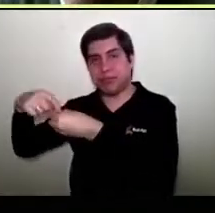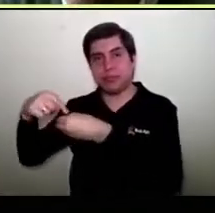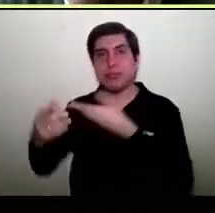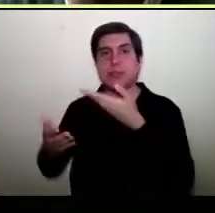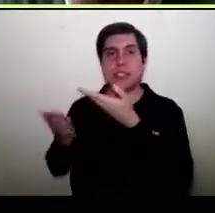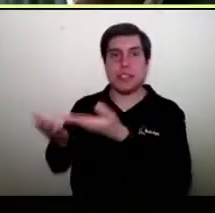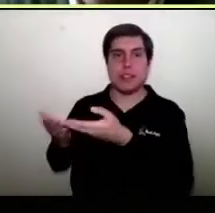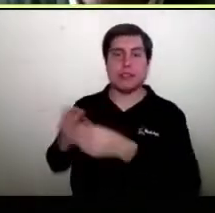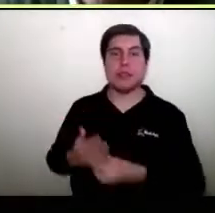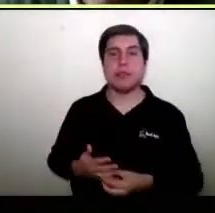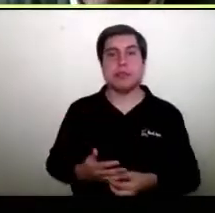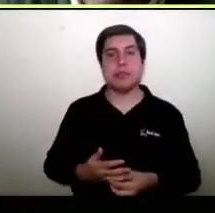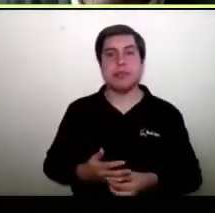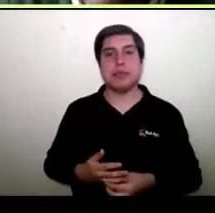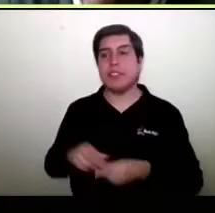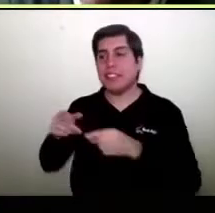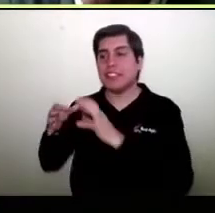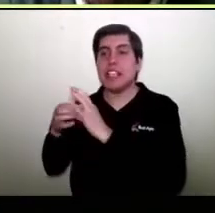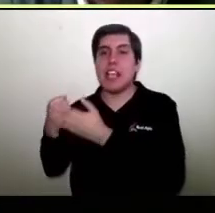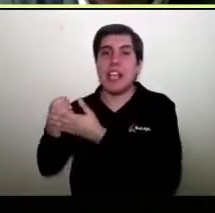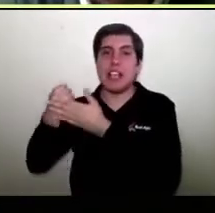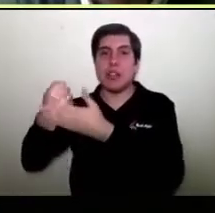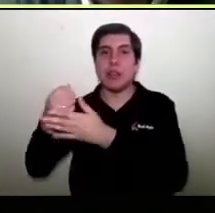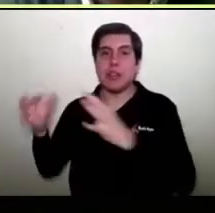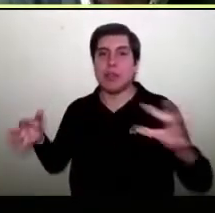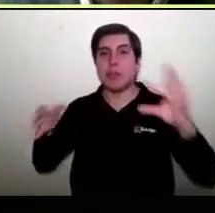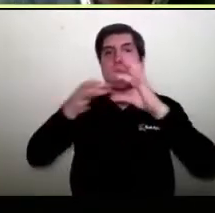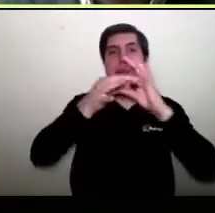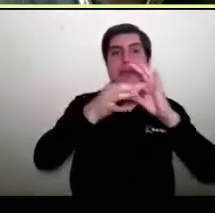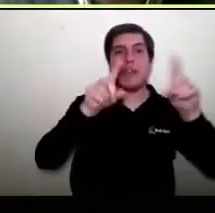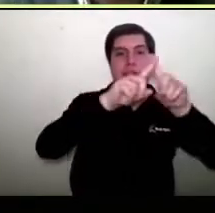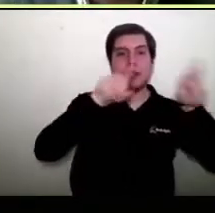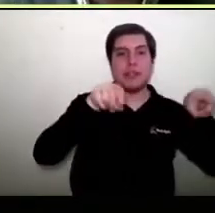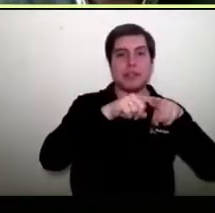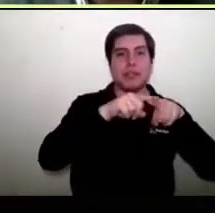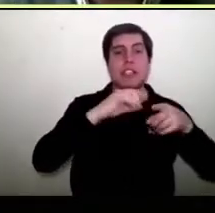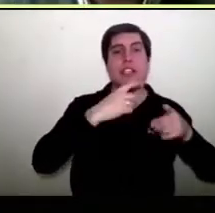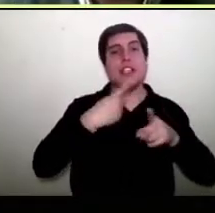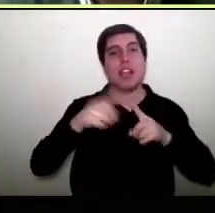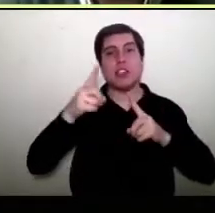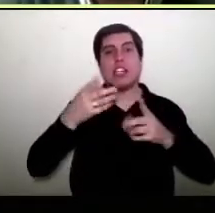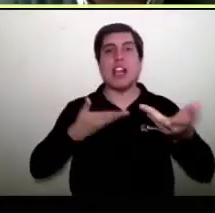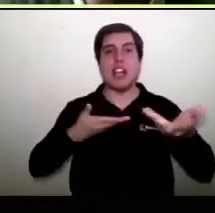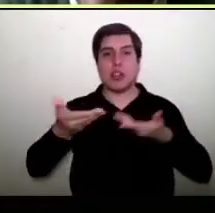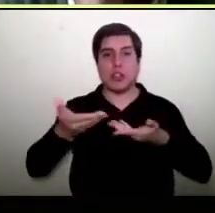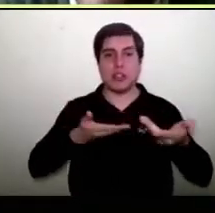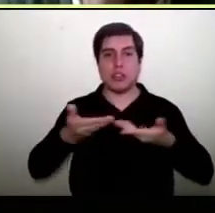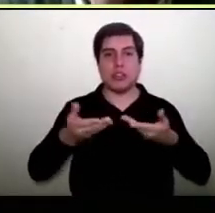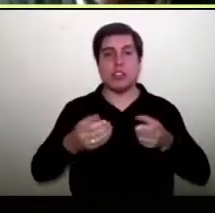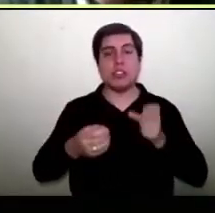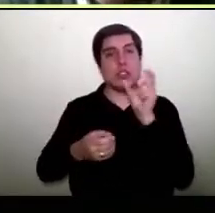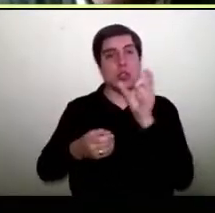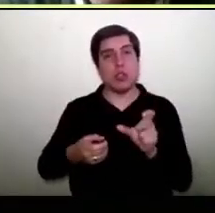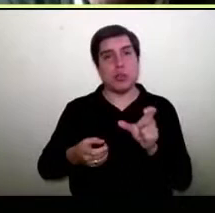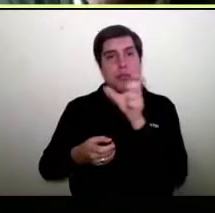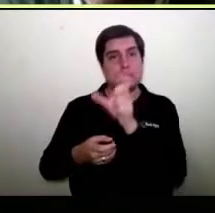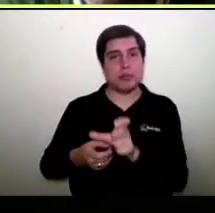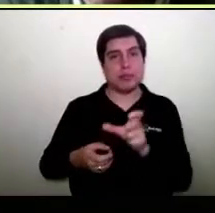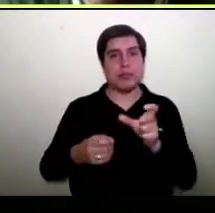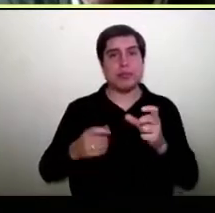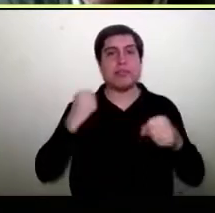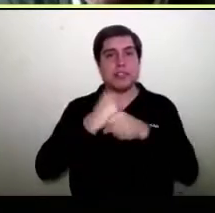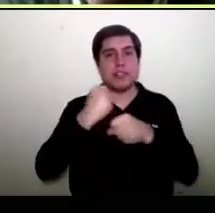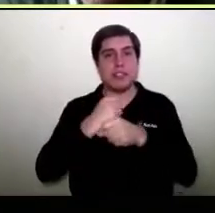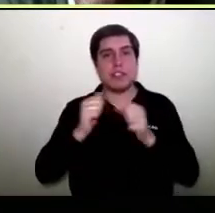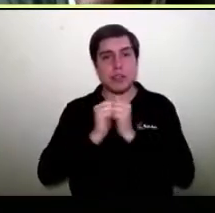a un sitio web o a un fin común. Y tenemos la colaboración, que es el proceso de dos o más personas organizadas que trabajan juntas